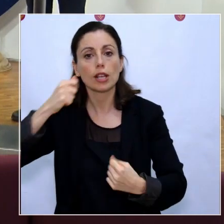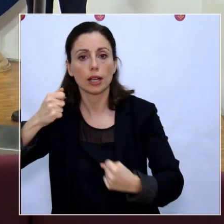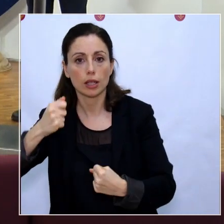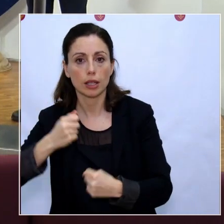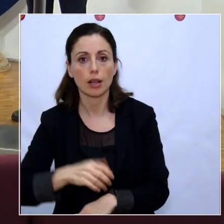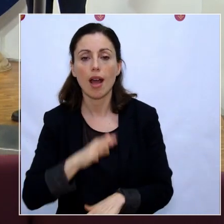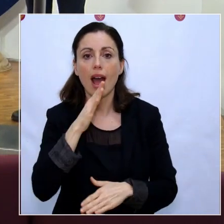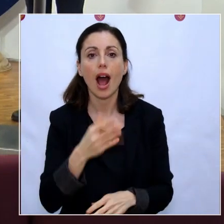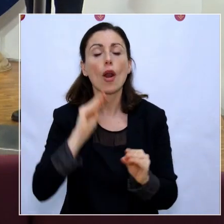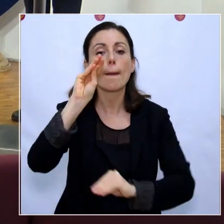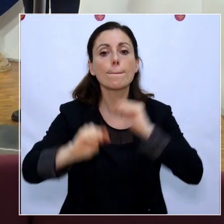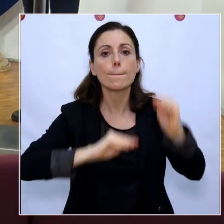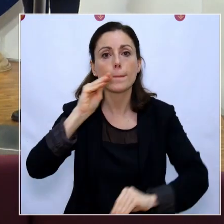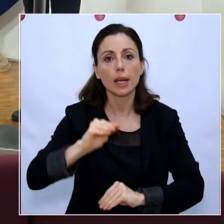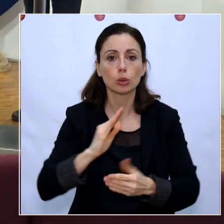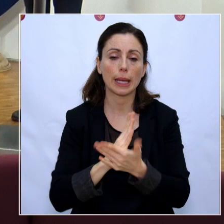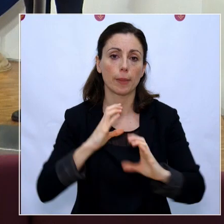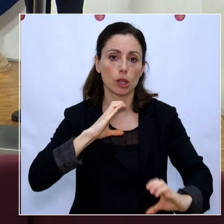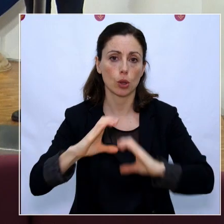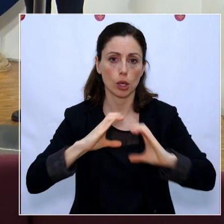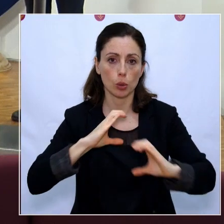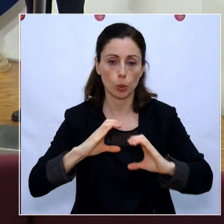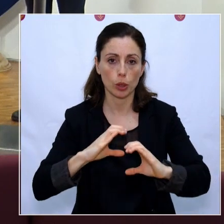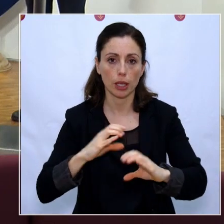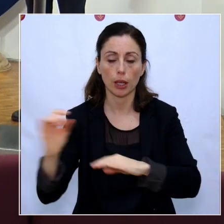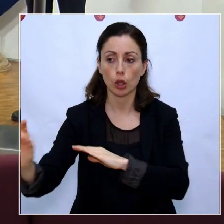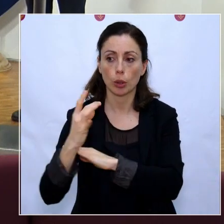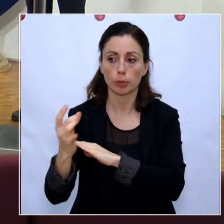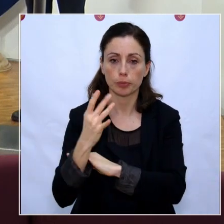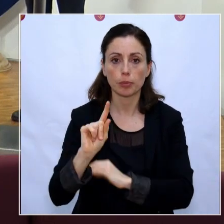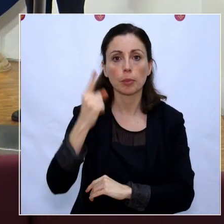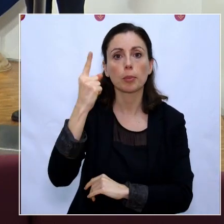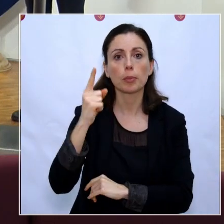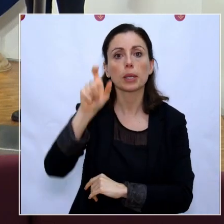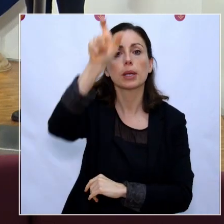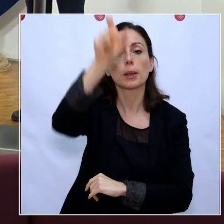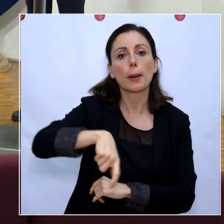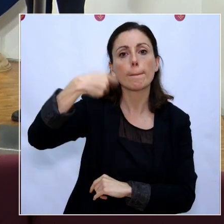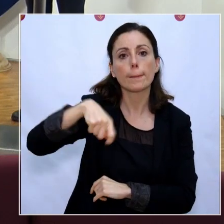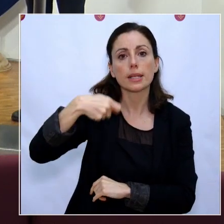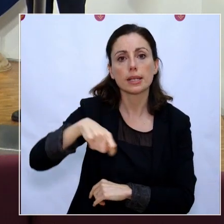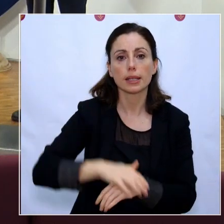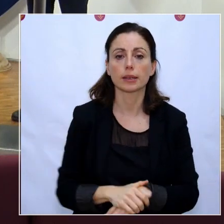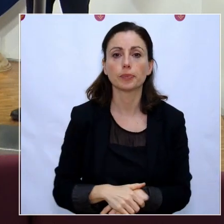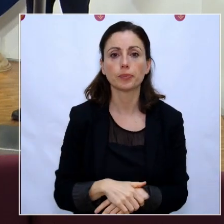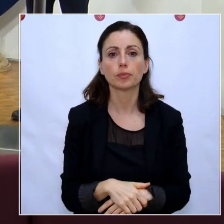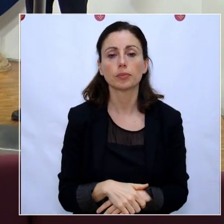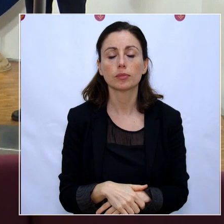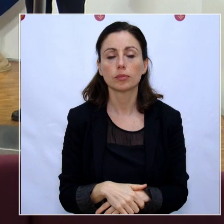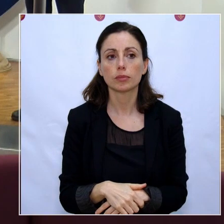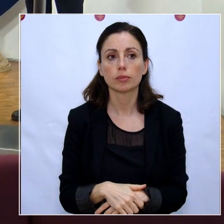a trasladar todas las preguntas que los medios de comunicación han enviado. La primera pregunta sería para el presidente de Fernando Abad, de Murcia Plaza.